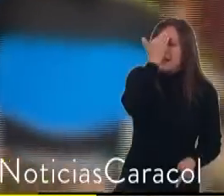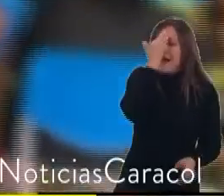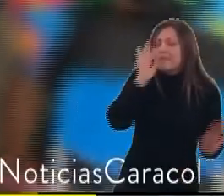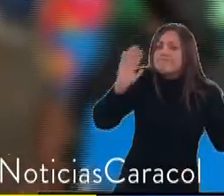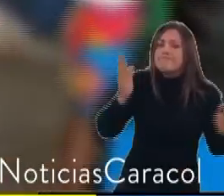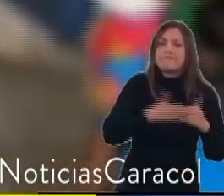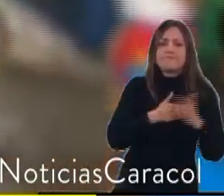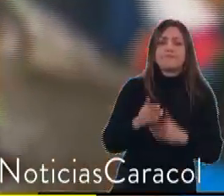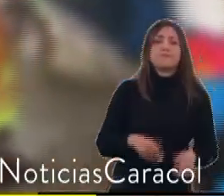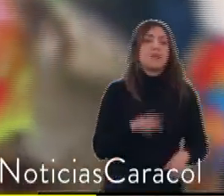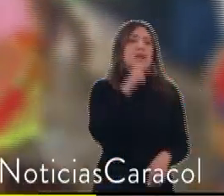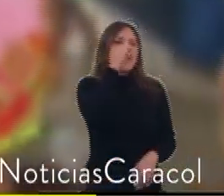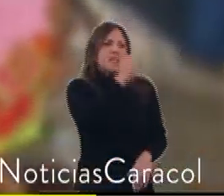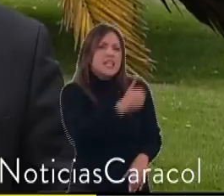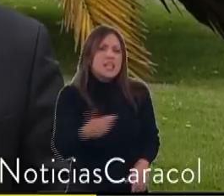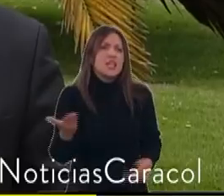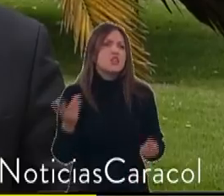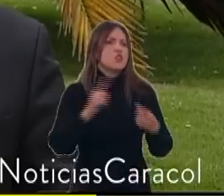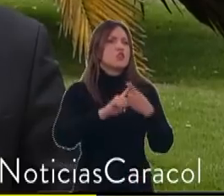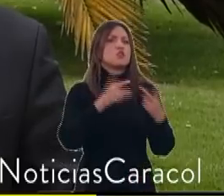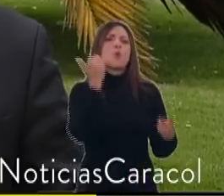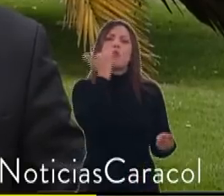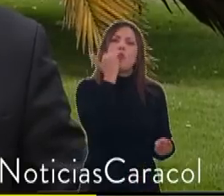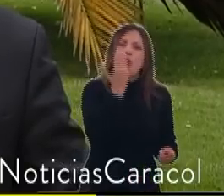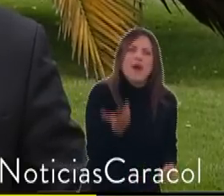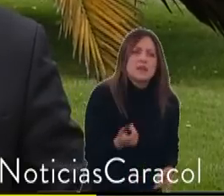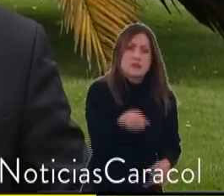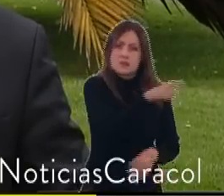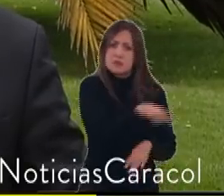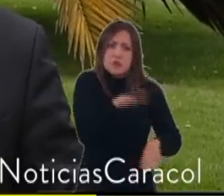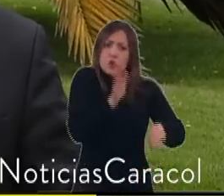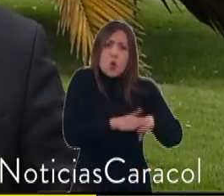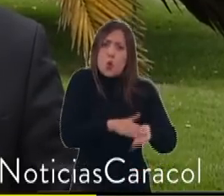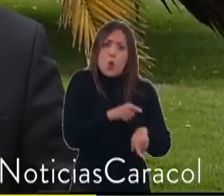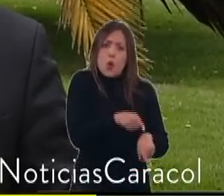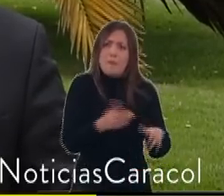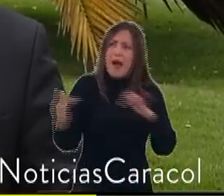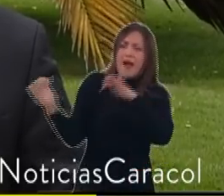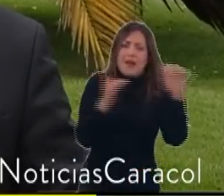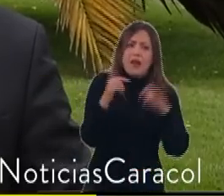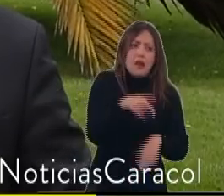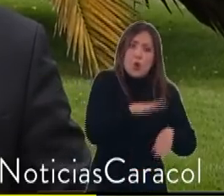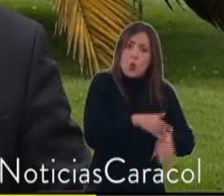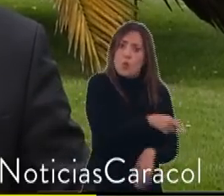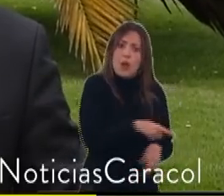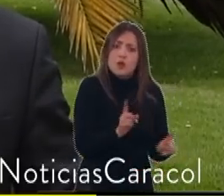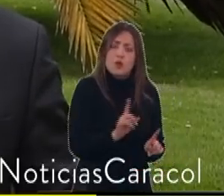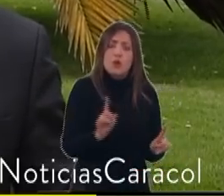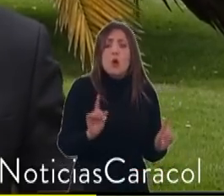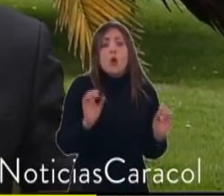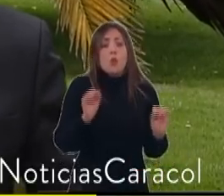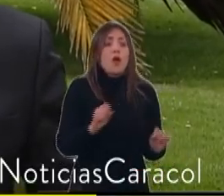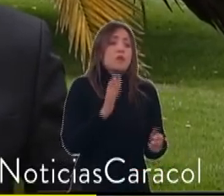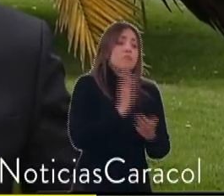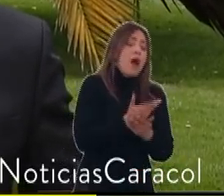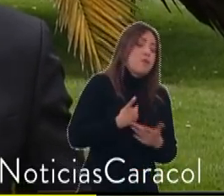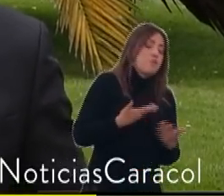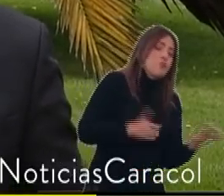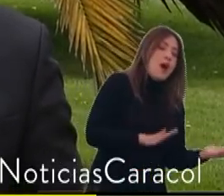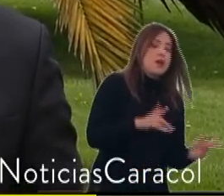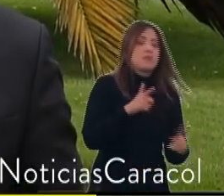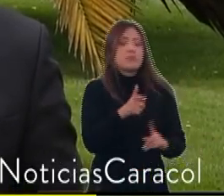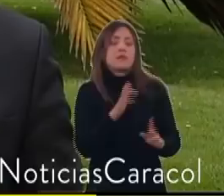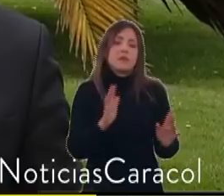niños, las mujeres, las personas que no tienen la culpa de esta guerra, que uno puede que mueran o los asesina,